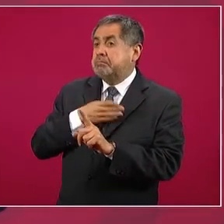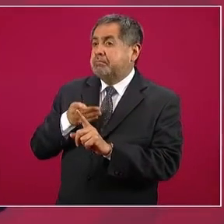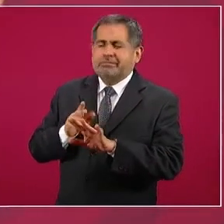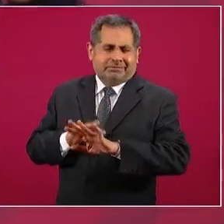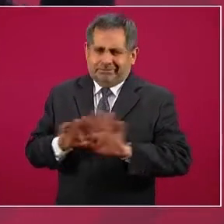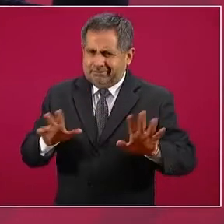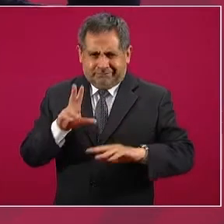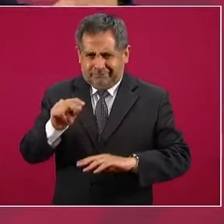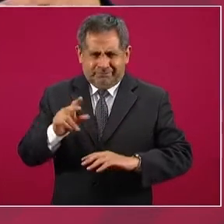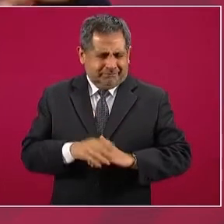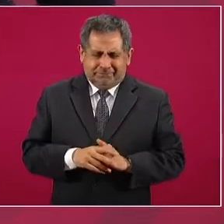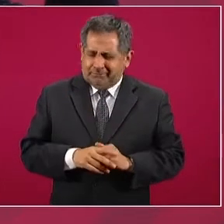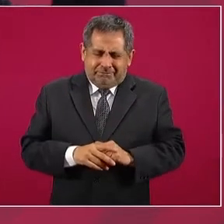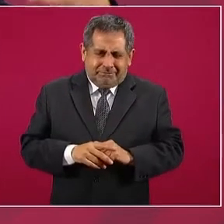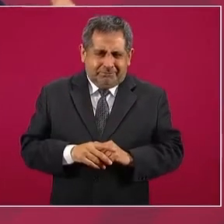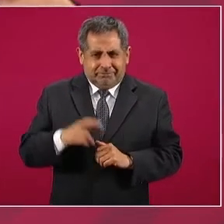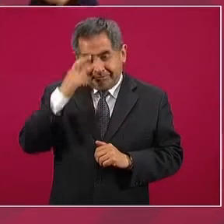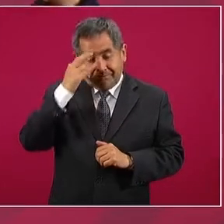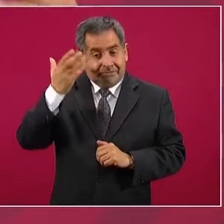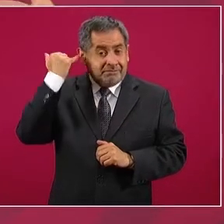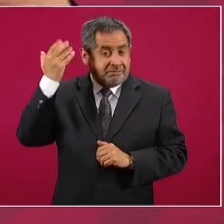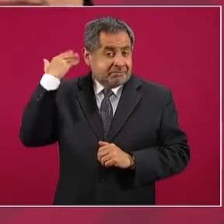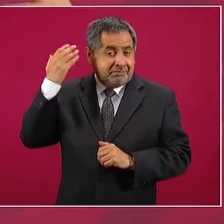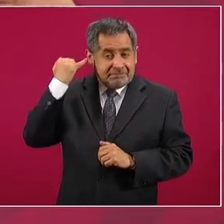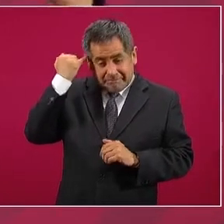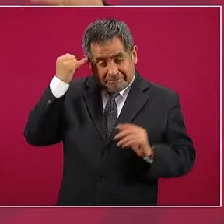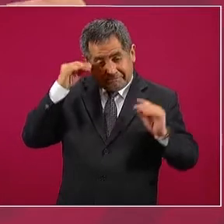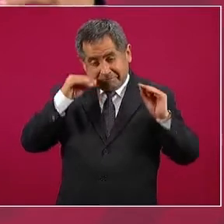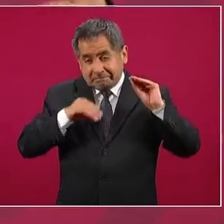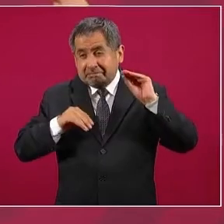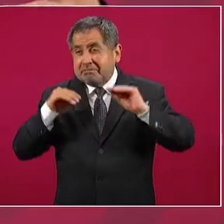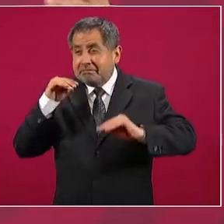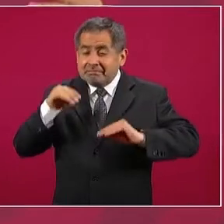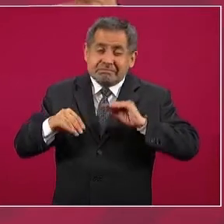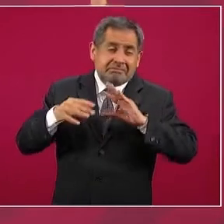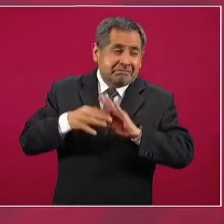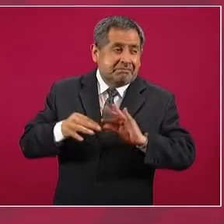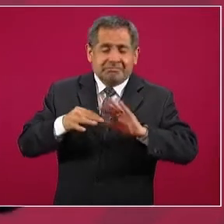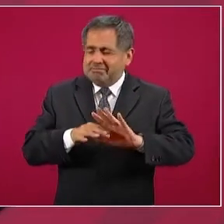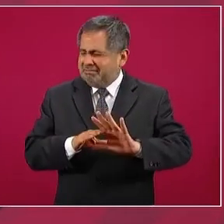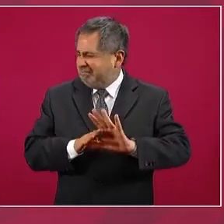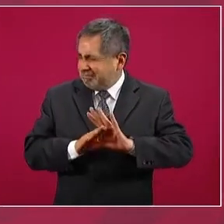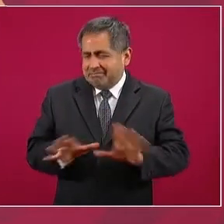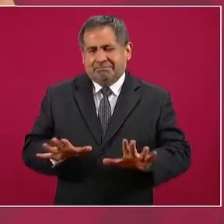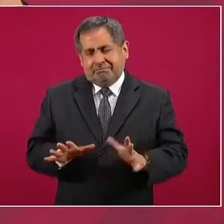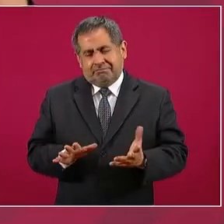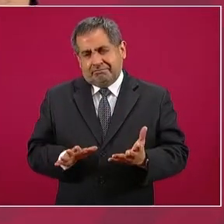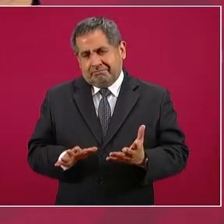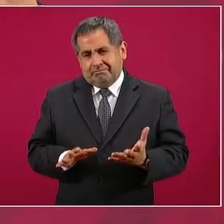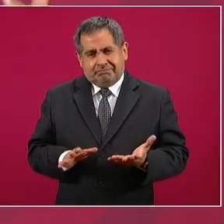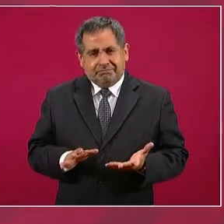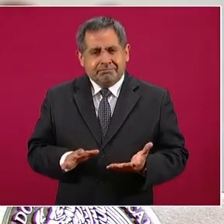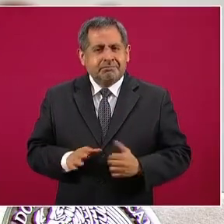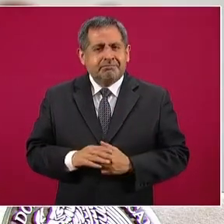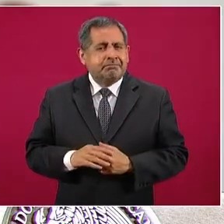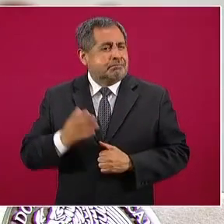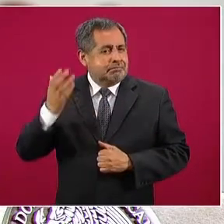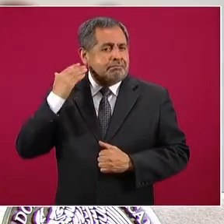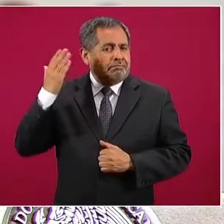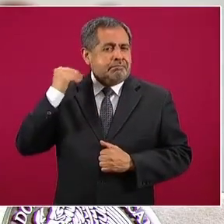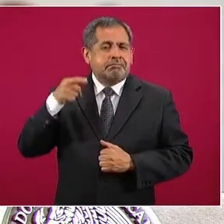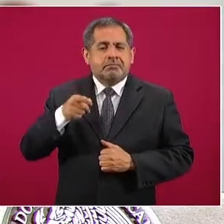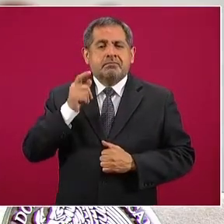porque todo esto lo fueron elaborando, fue